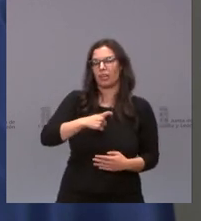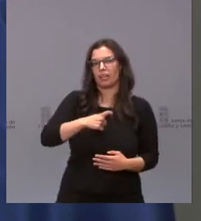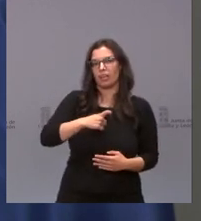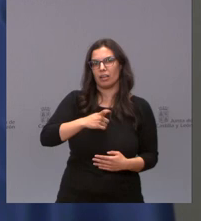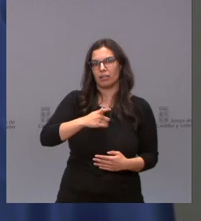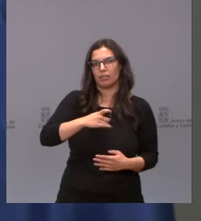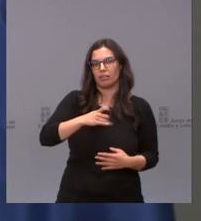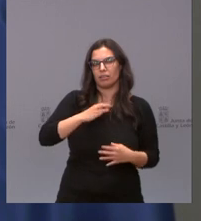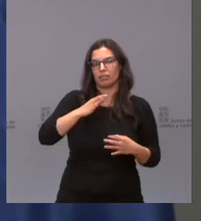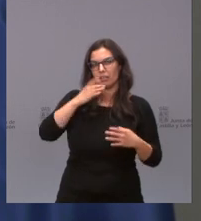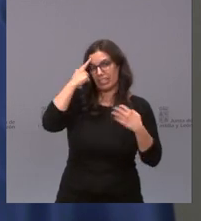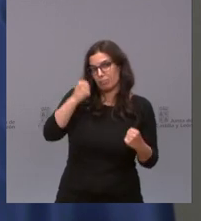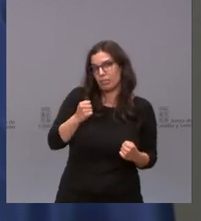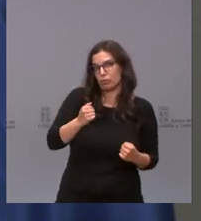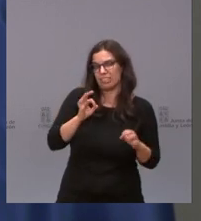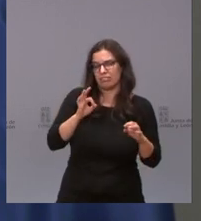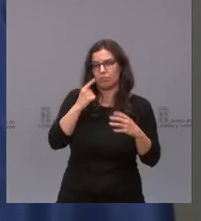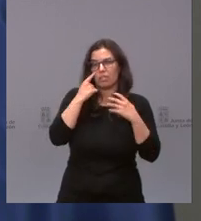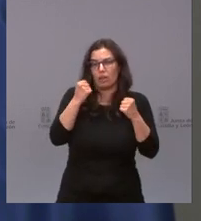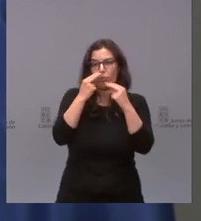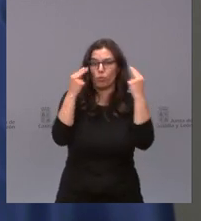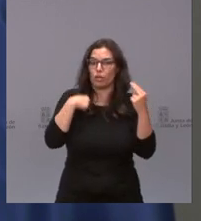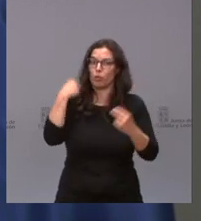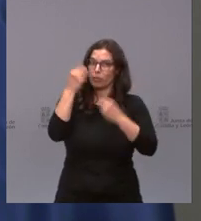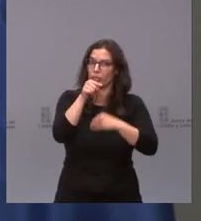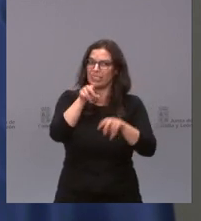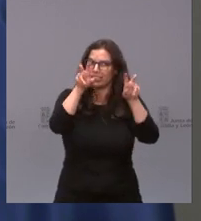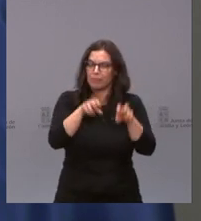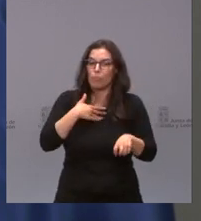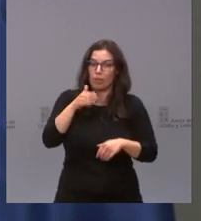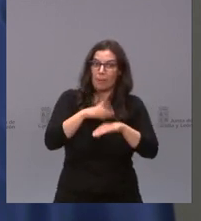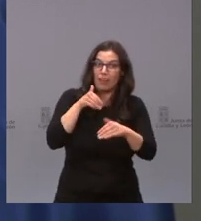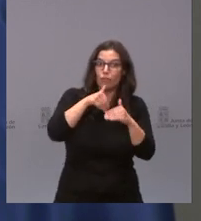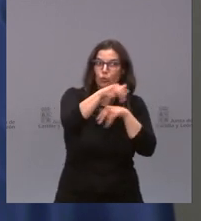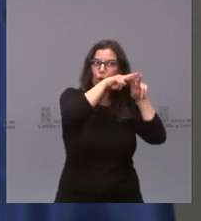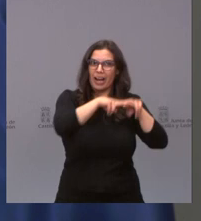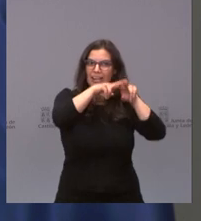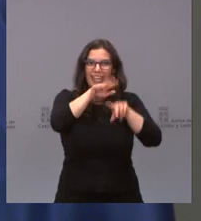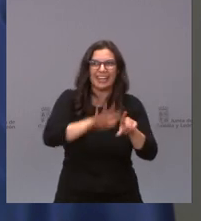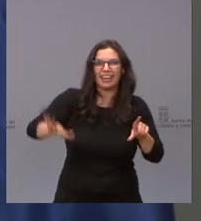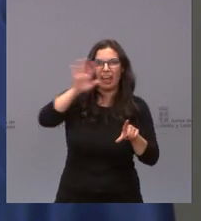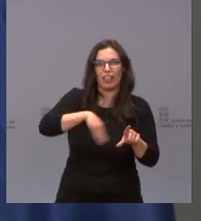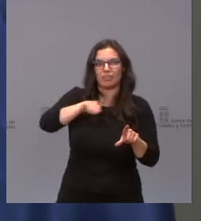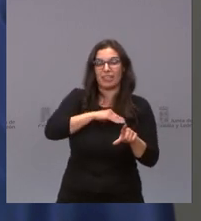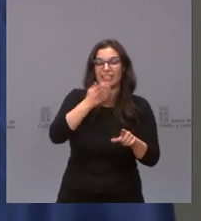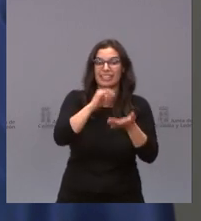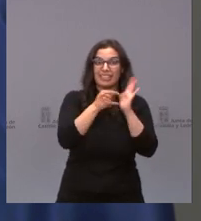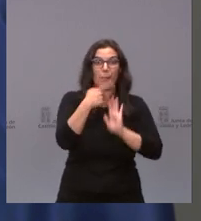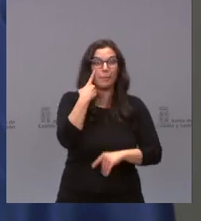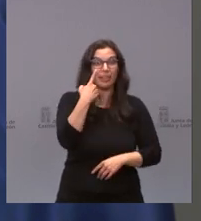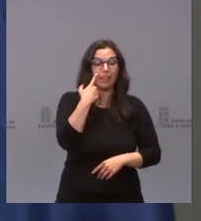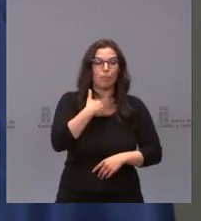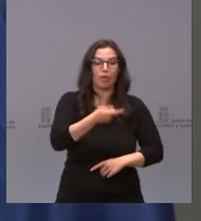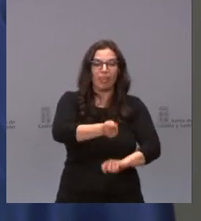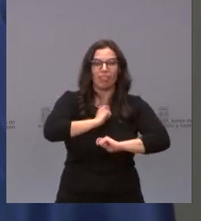de expertos y además yo creo que es una de las cosas que debería de analizarse en un futuro a nivel nacional sobre si estos sistemas de vigilancia nos